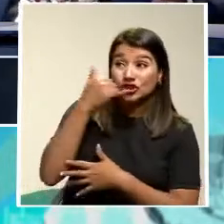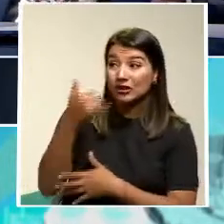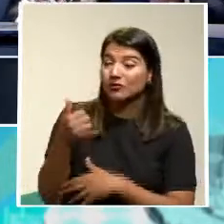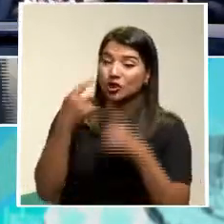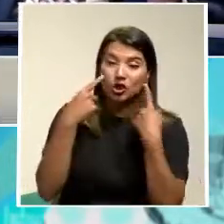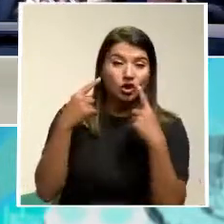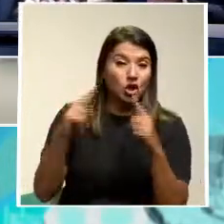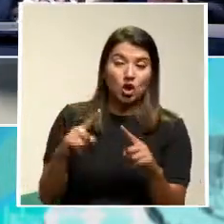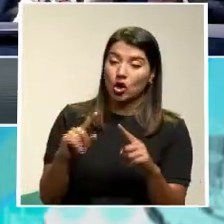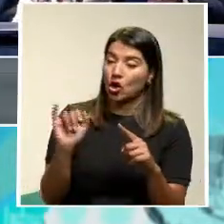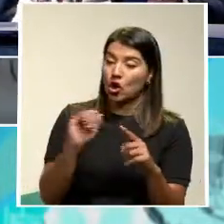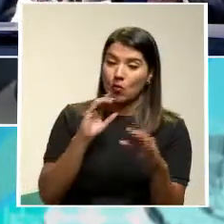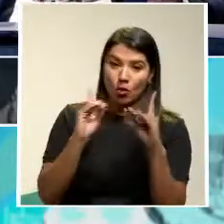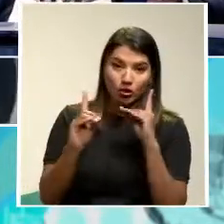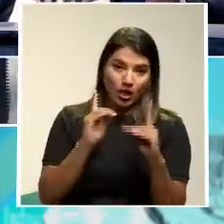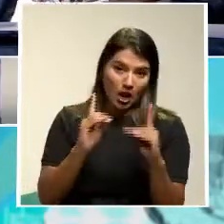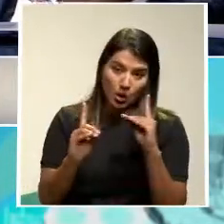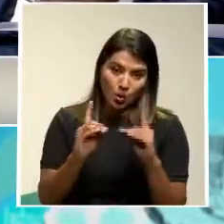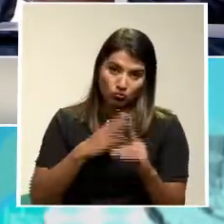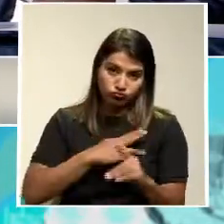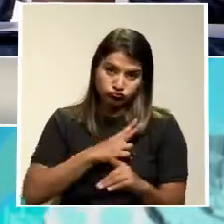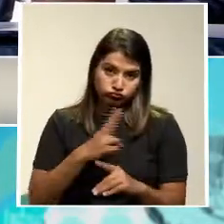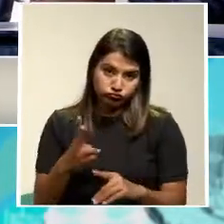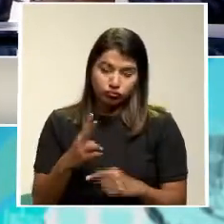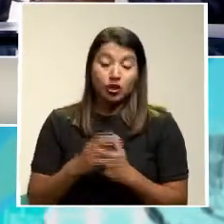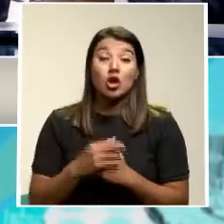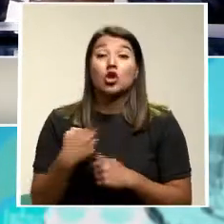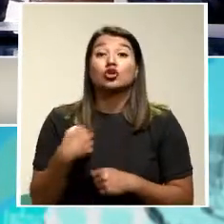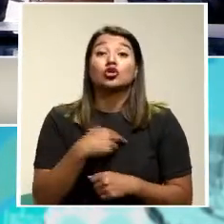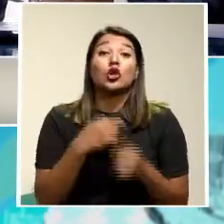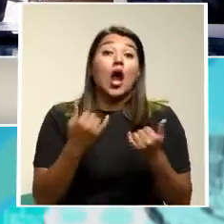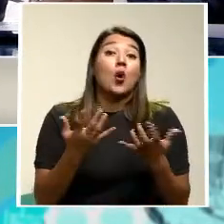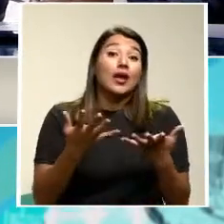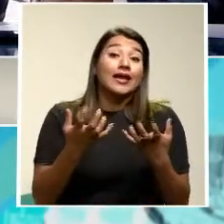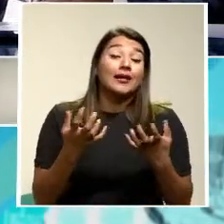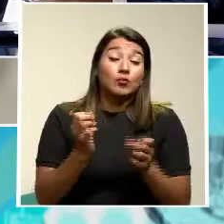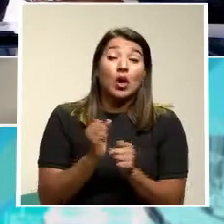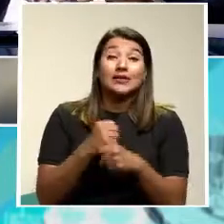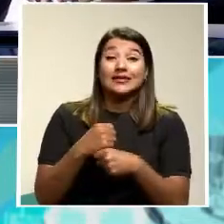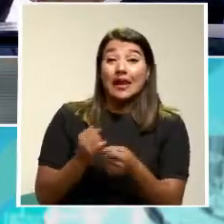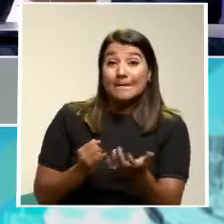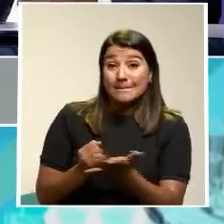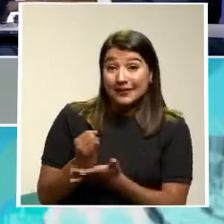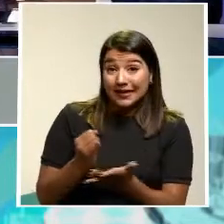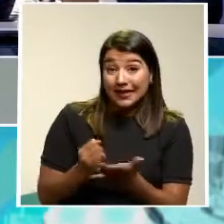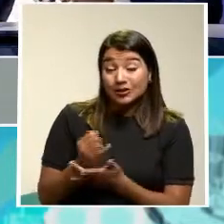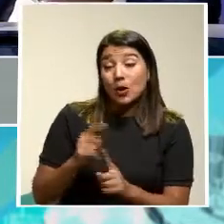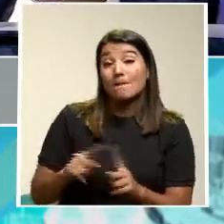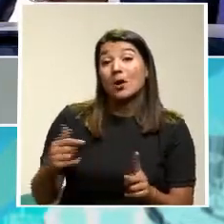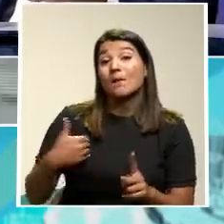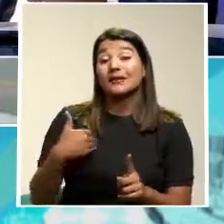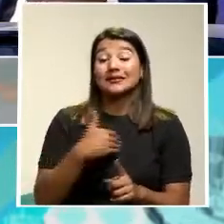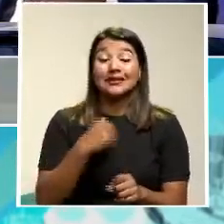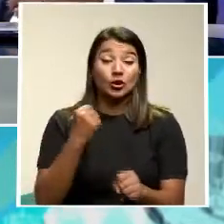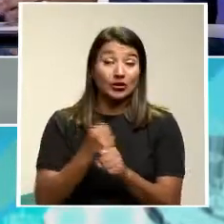por una mesa De diálogo ¿Verdad? Queremos hacer Estas investigaciones Inspectivas Pero el Ministerio De Trabajo Siempre está En